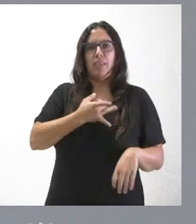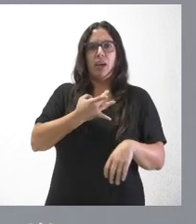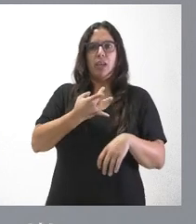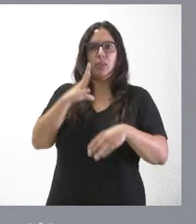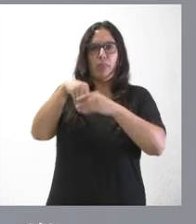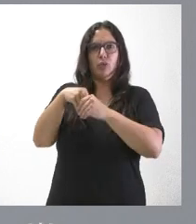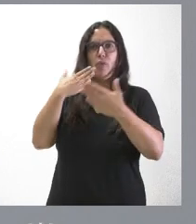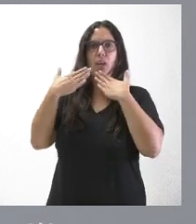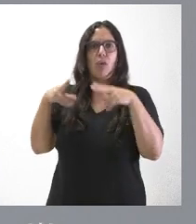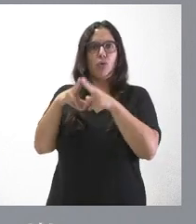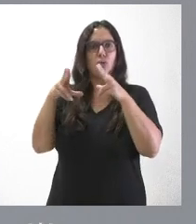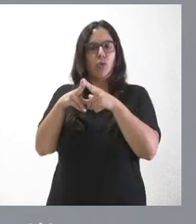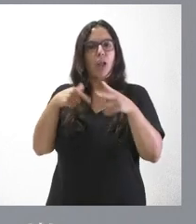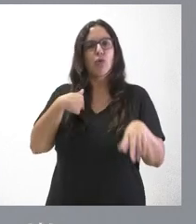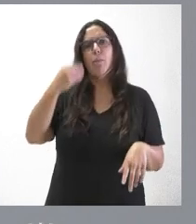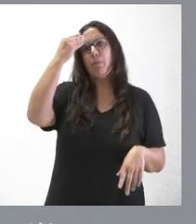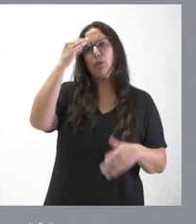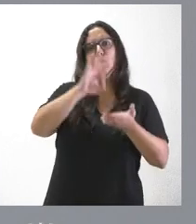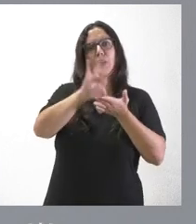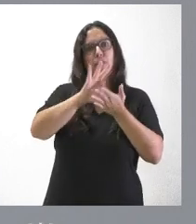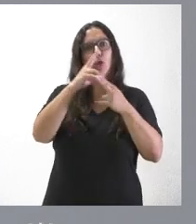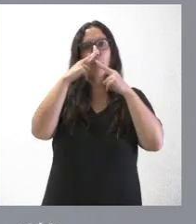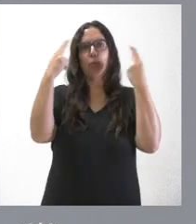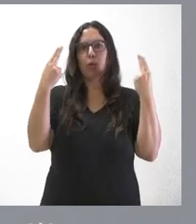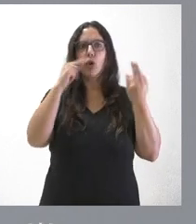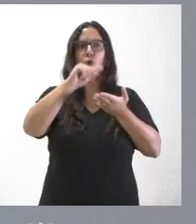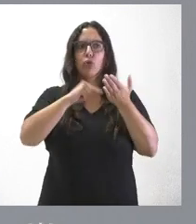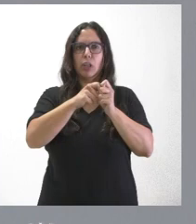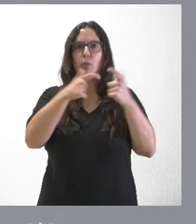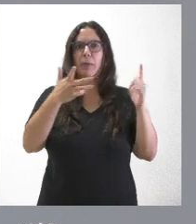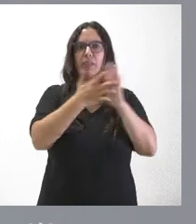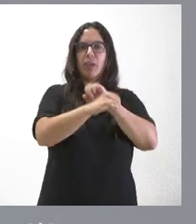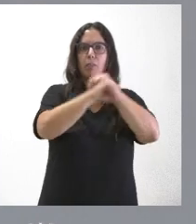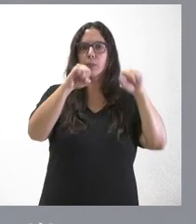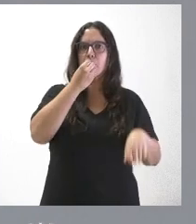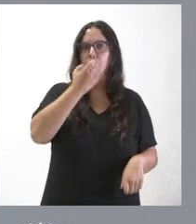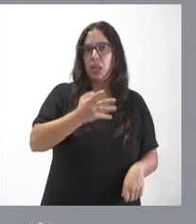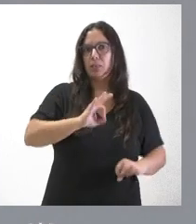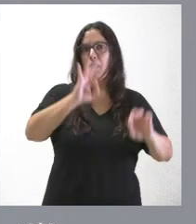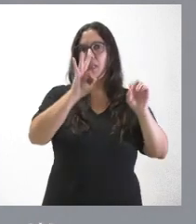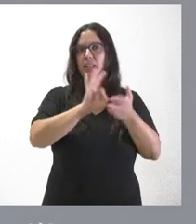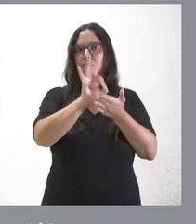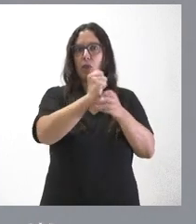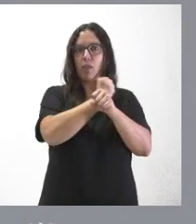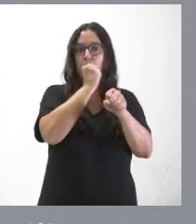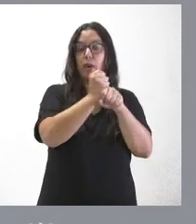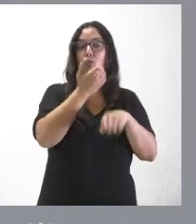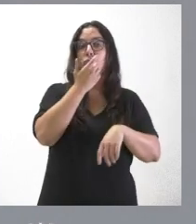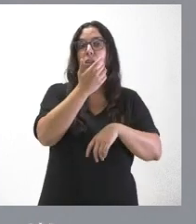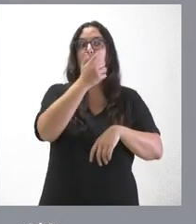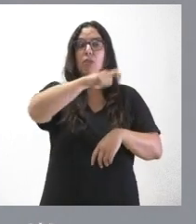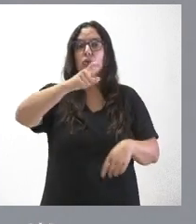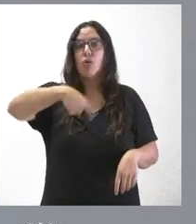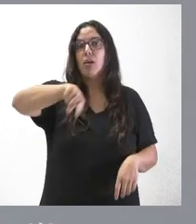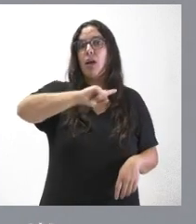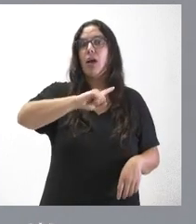social. Yo creo que es bueno reforzar estos servicios públicos, el de empleo particularmente, y hacerlo con personas que tienen la condición